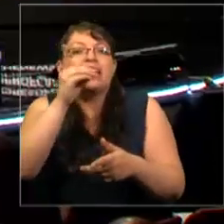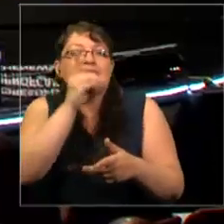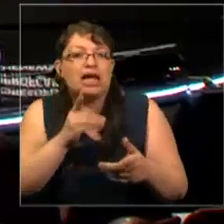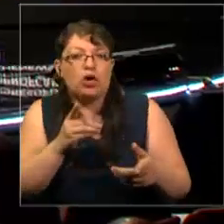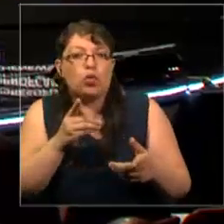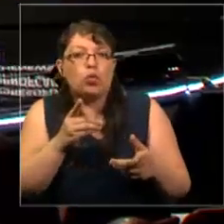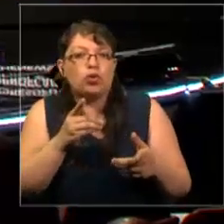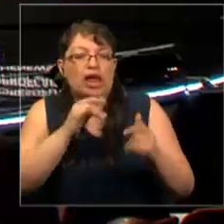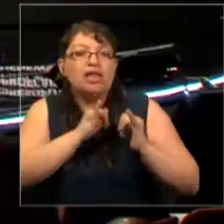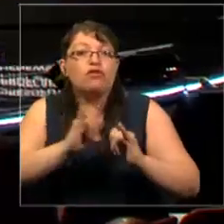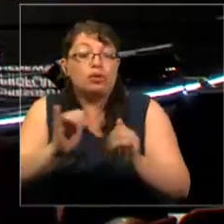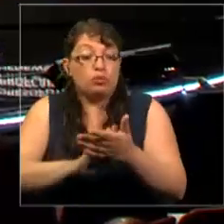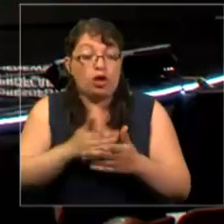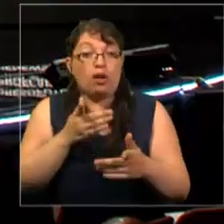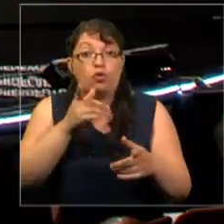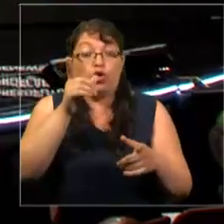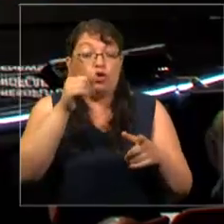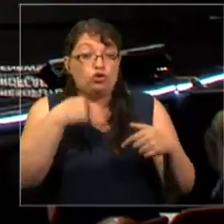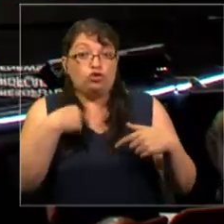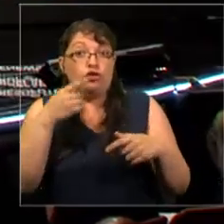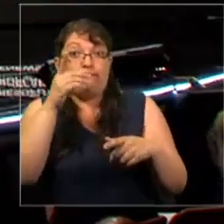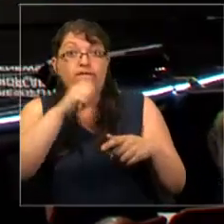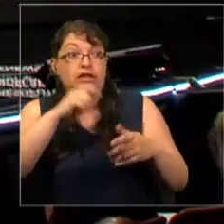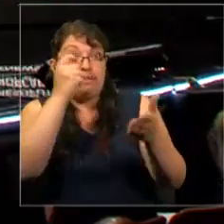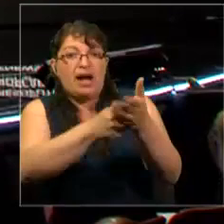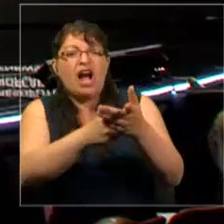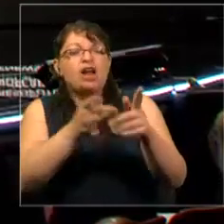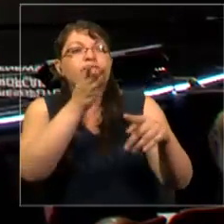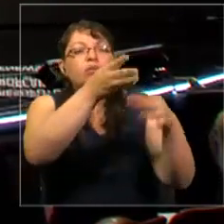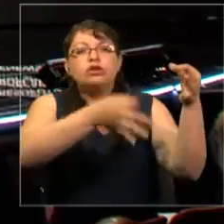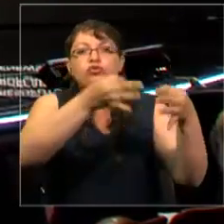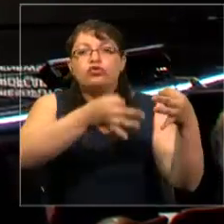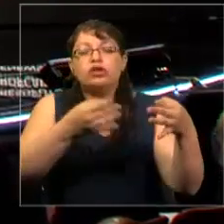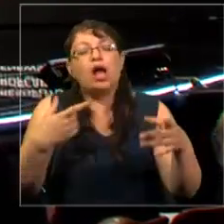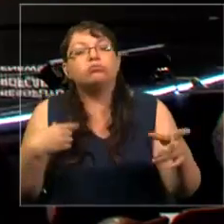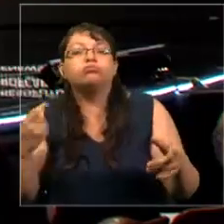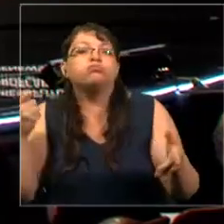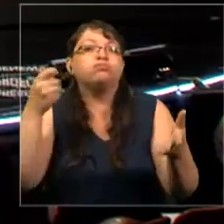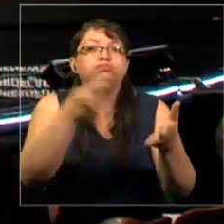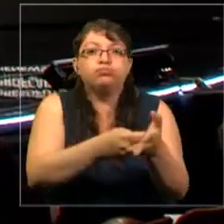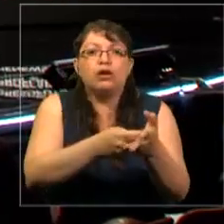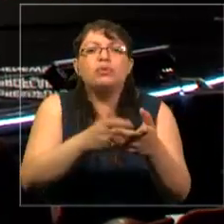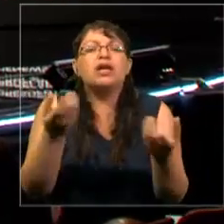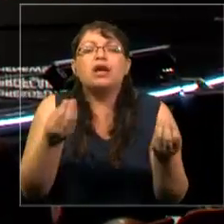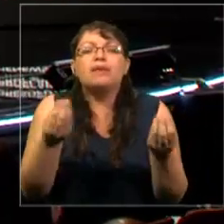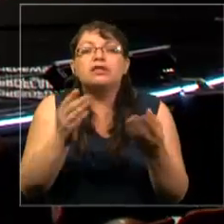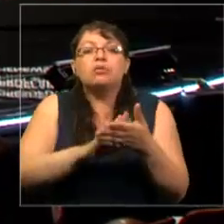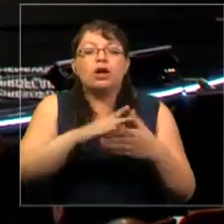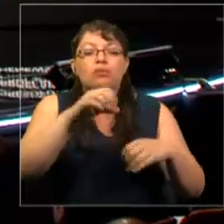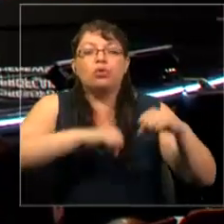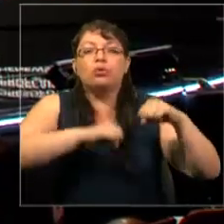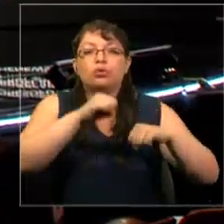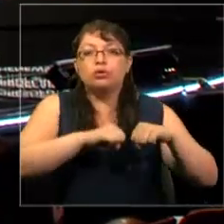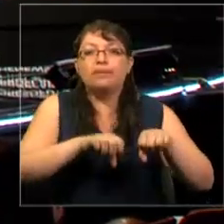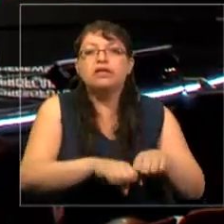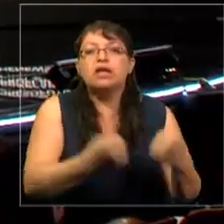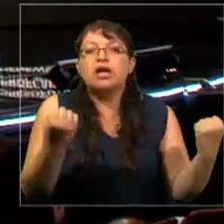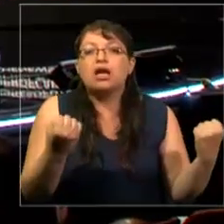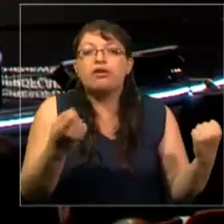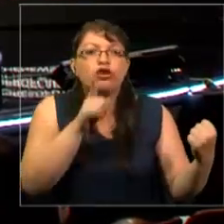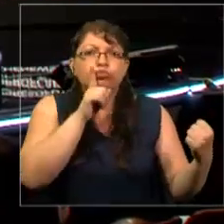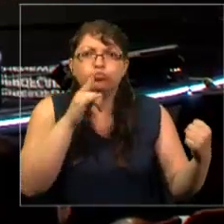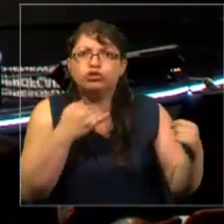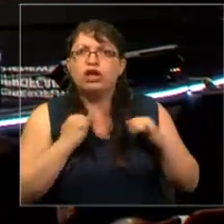usted va a tribunal, recibe su dinero. Pero, ¿qué pasa si una empresa va a la quiebra y tiene sus datos? Eso vale dinero.